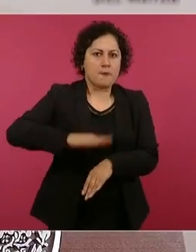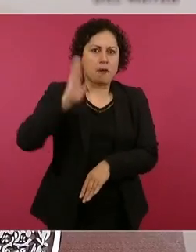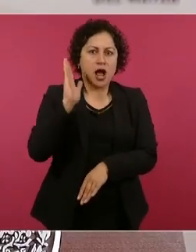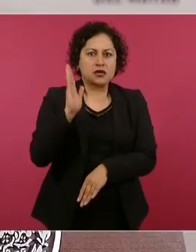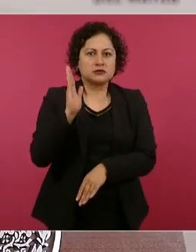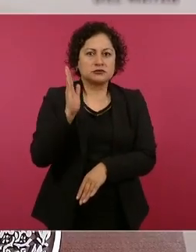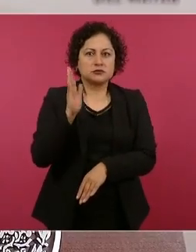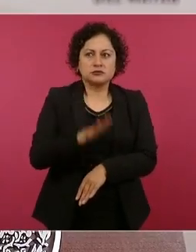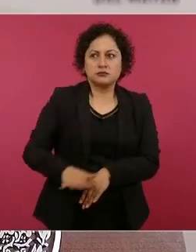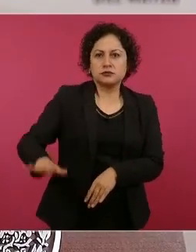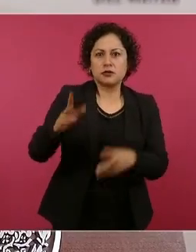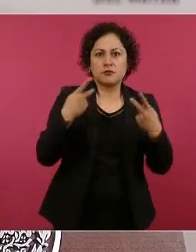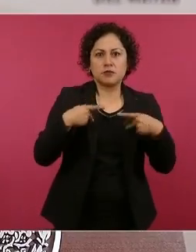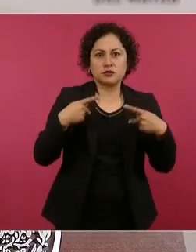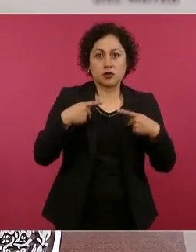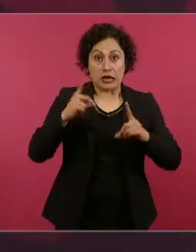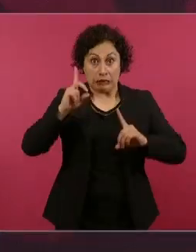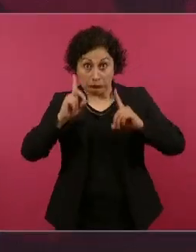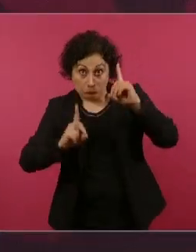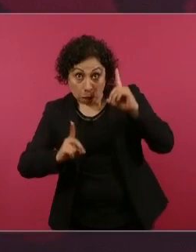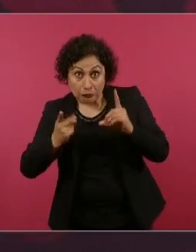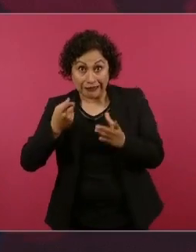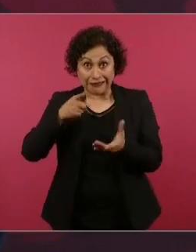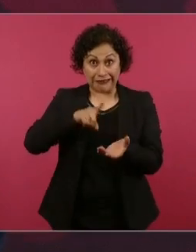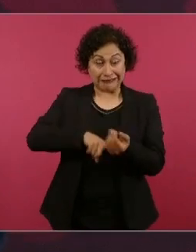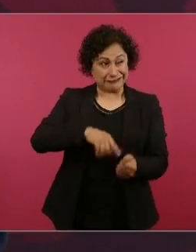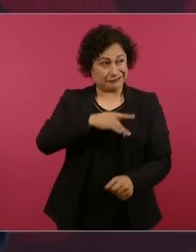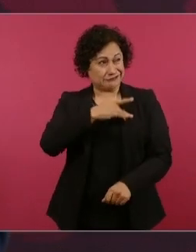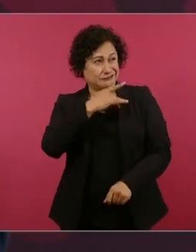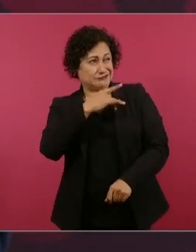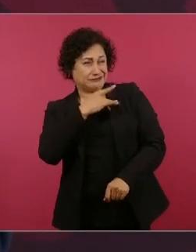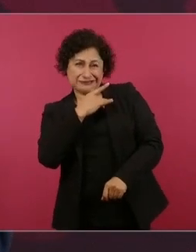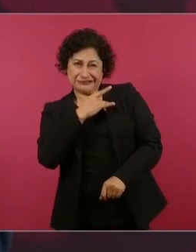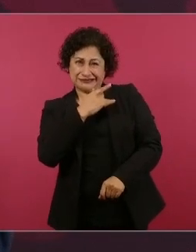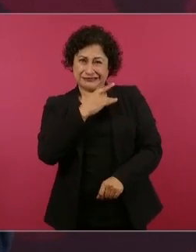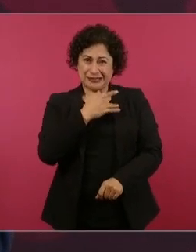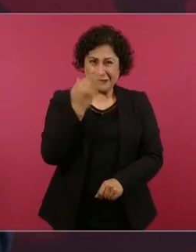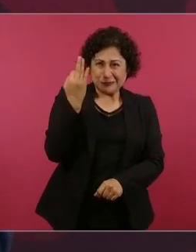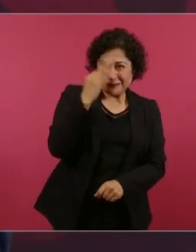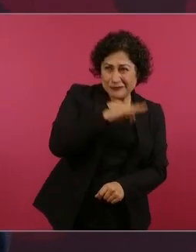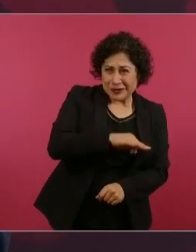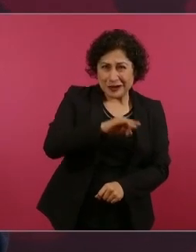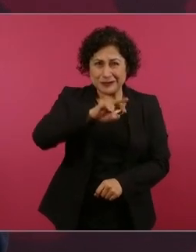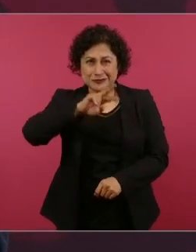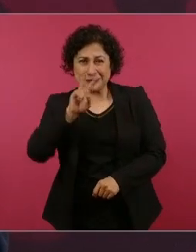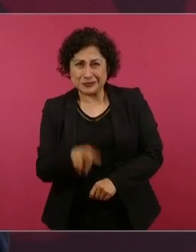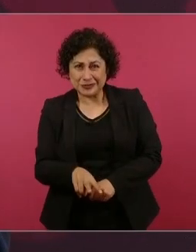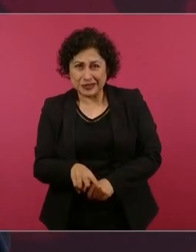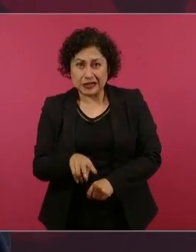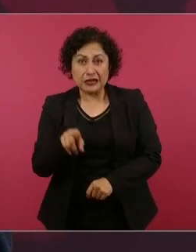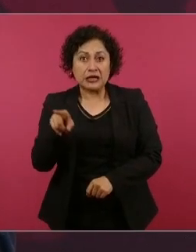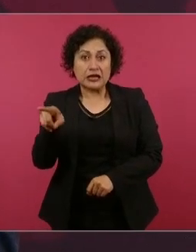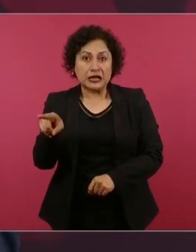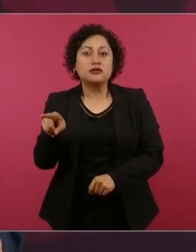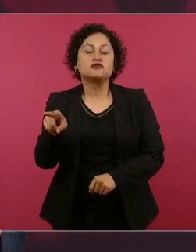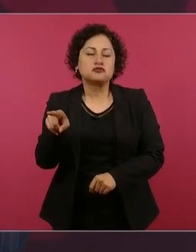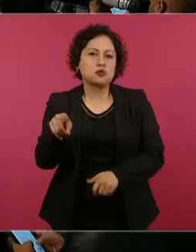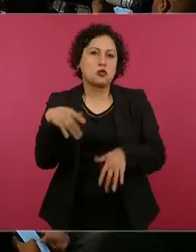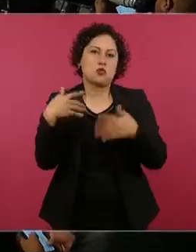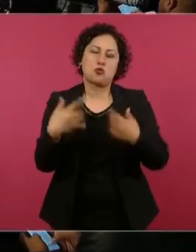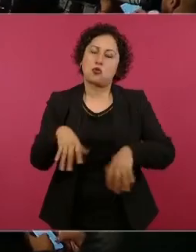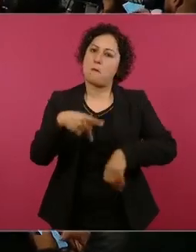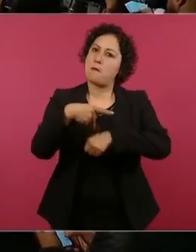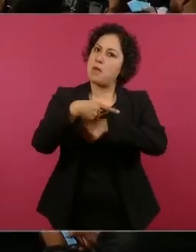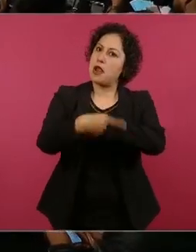para evitar fraudes, para